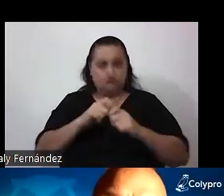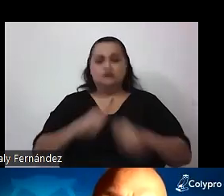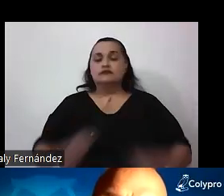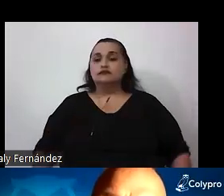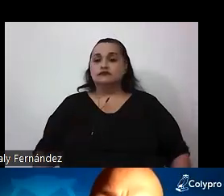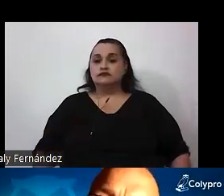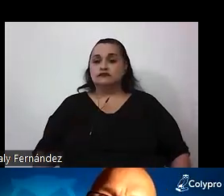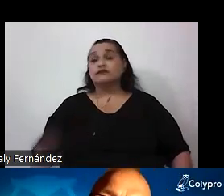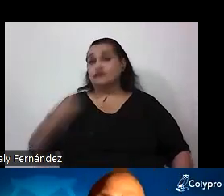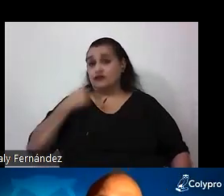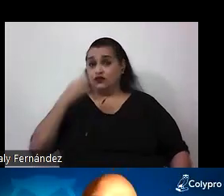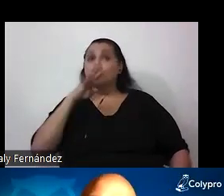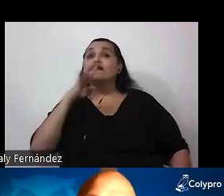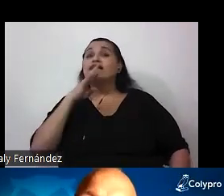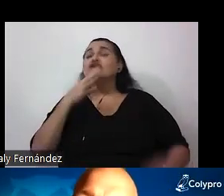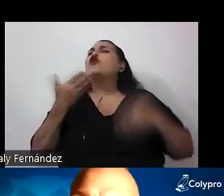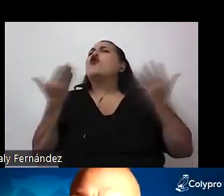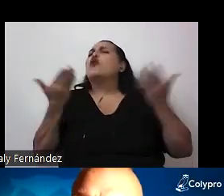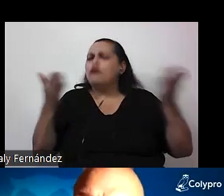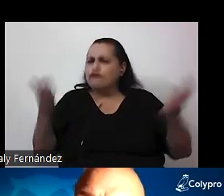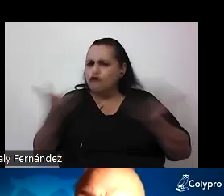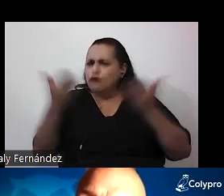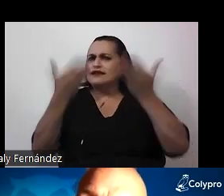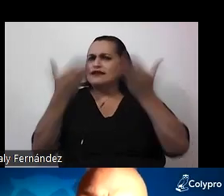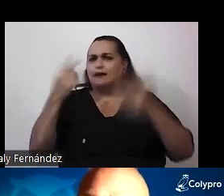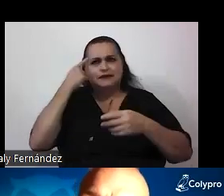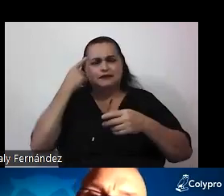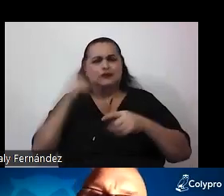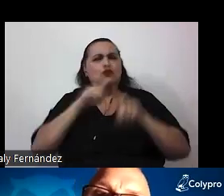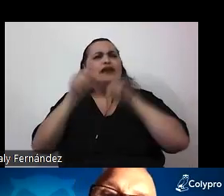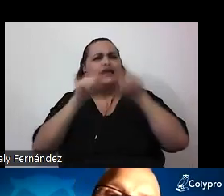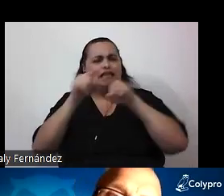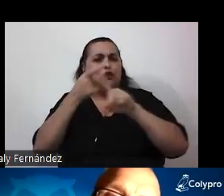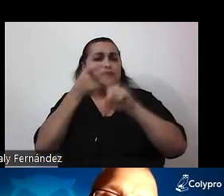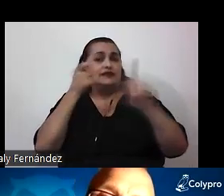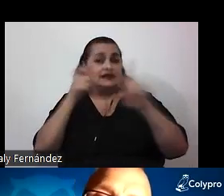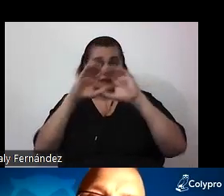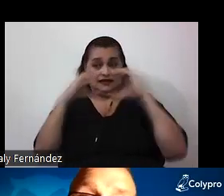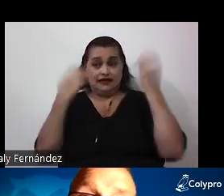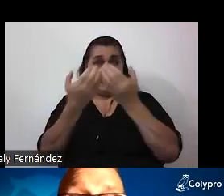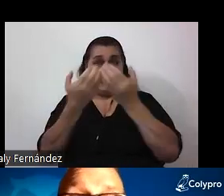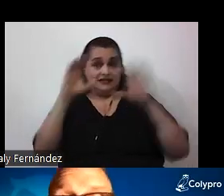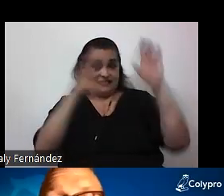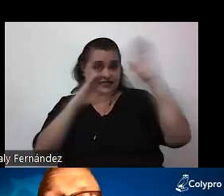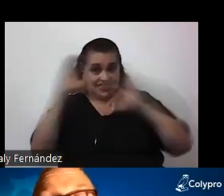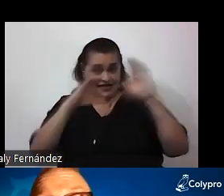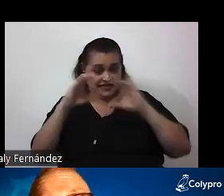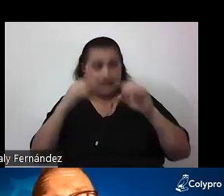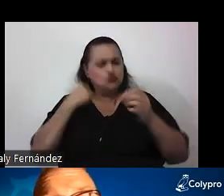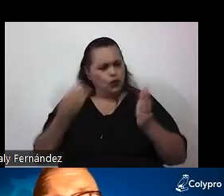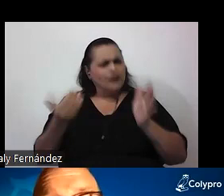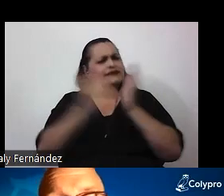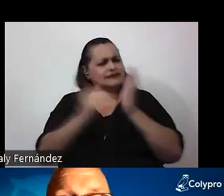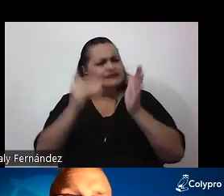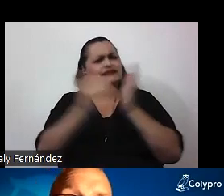estoy hablando de cómo fomentar el pensamiento crítico desde las clases de ciencias y estoy insistiendo en que uno